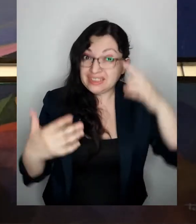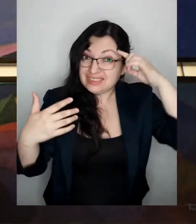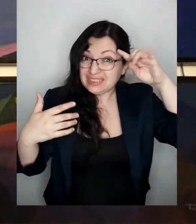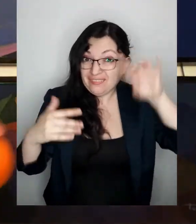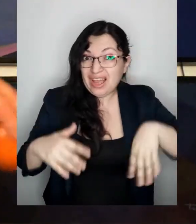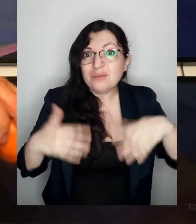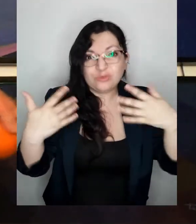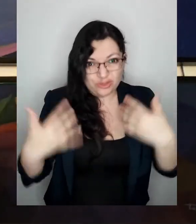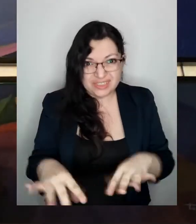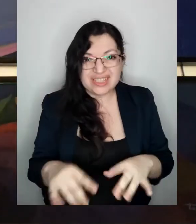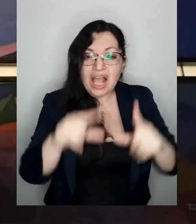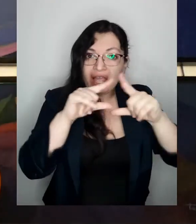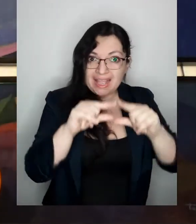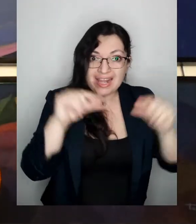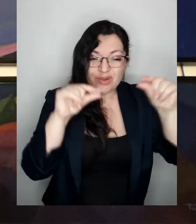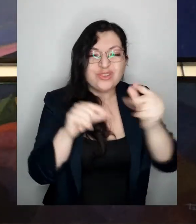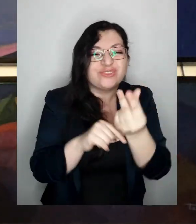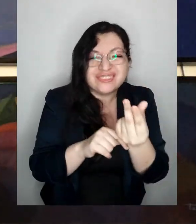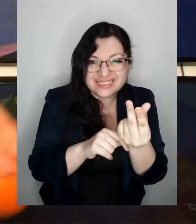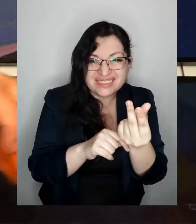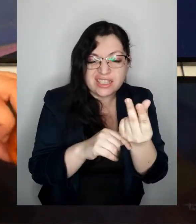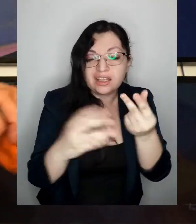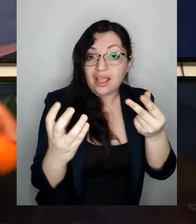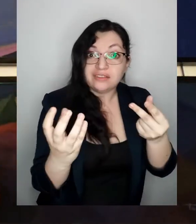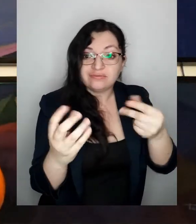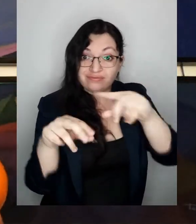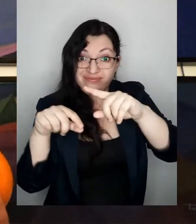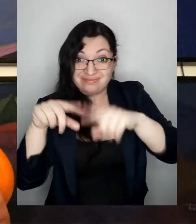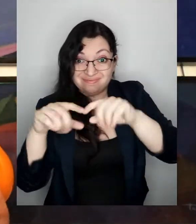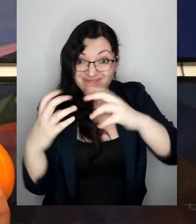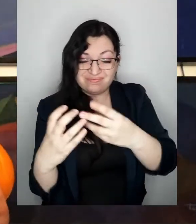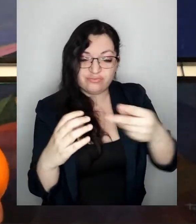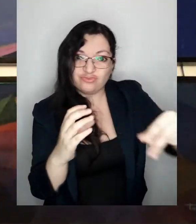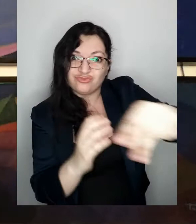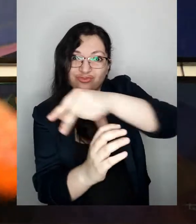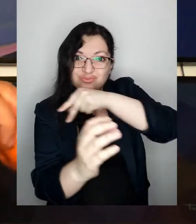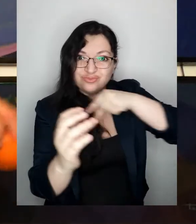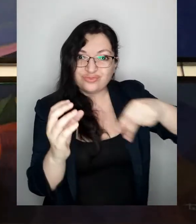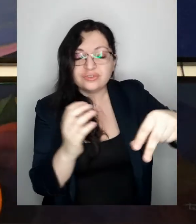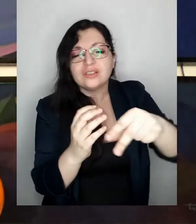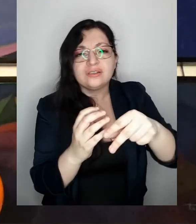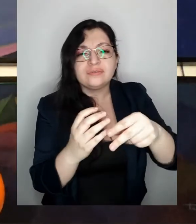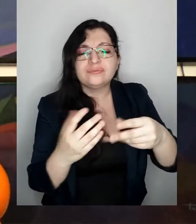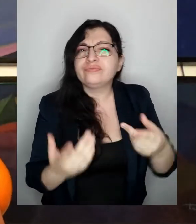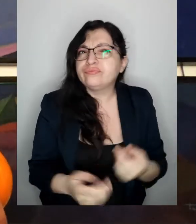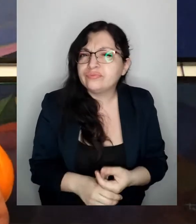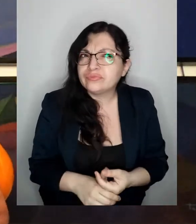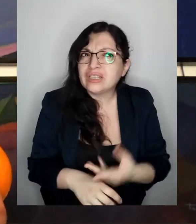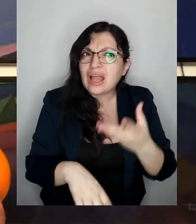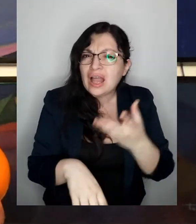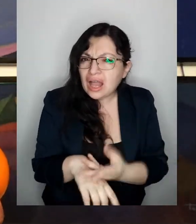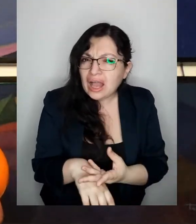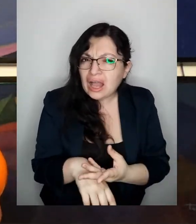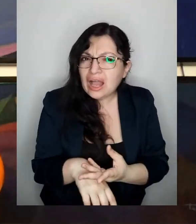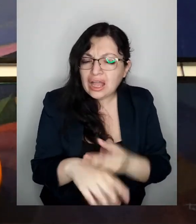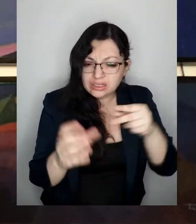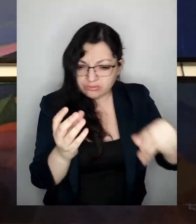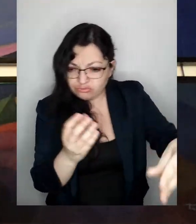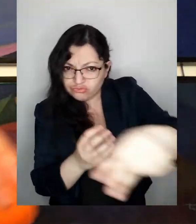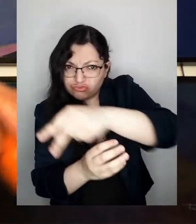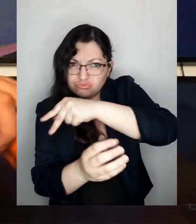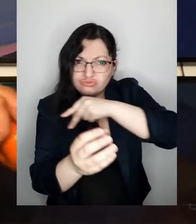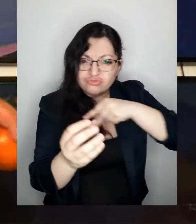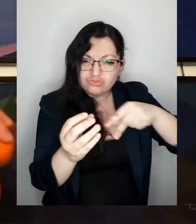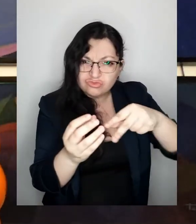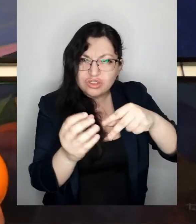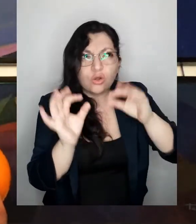que la luna nuestra mandarina da vueltas en torno a la tierra nuestra naranja ¿habrá algún momento de esa vuelta donde la